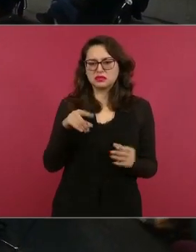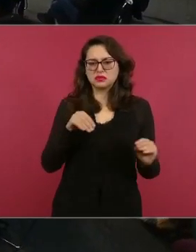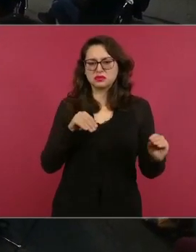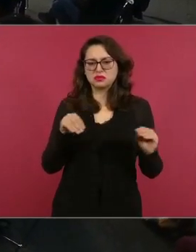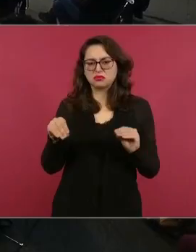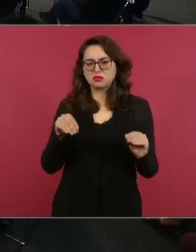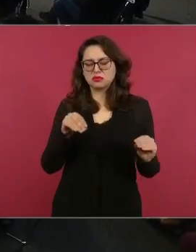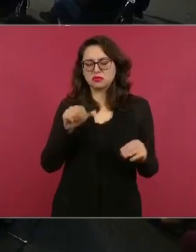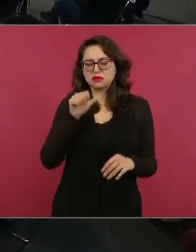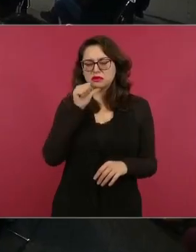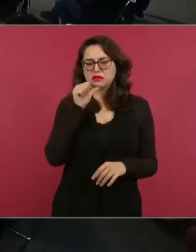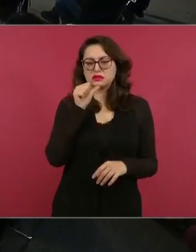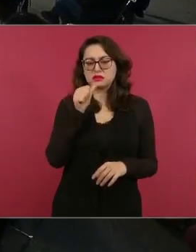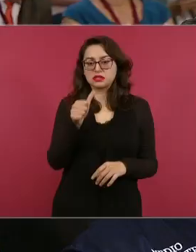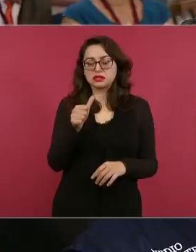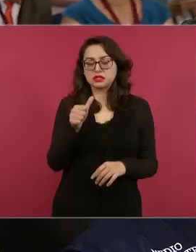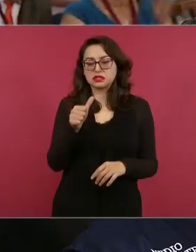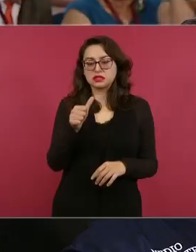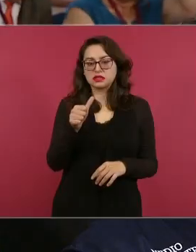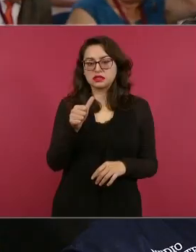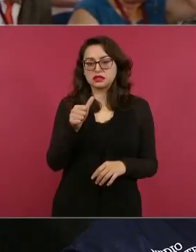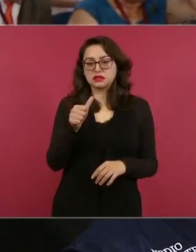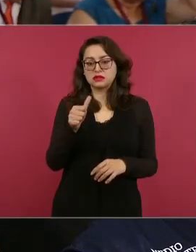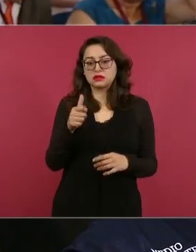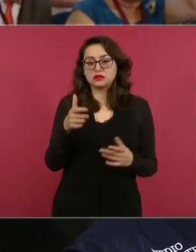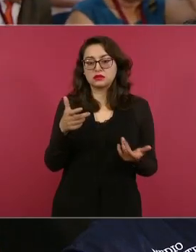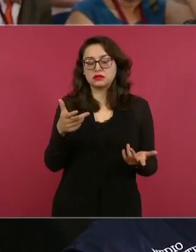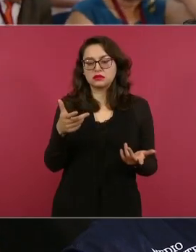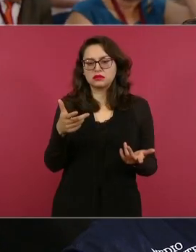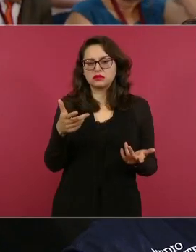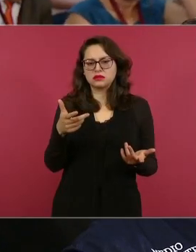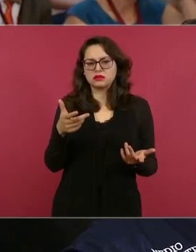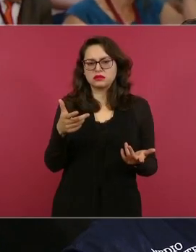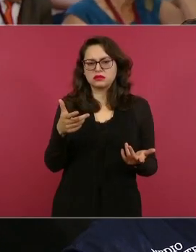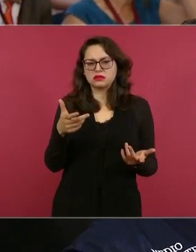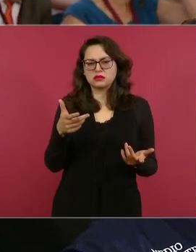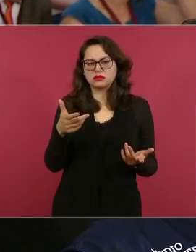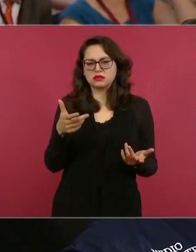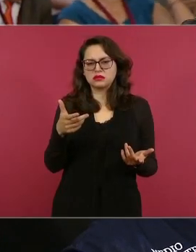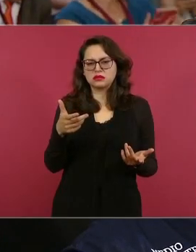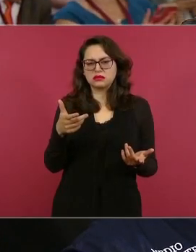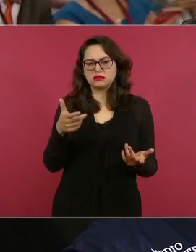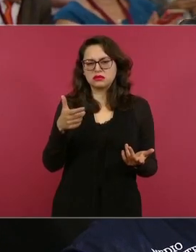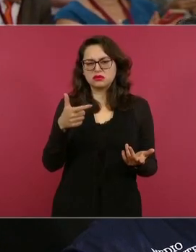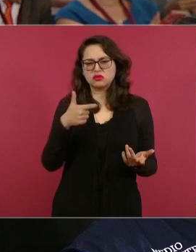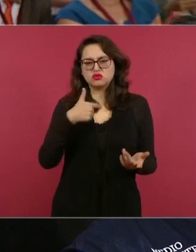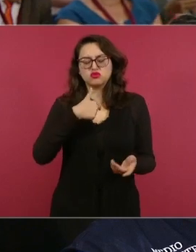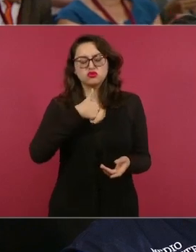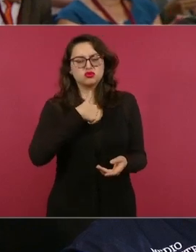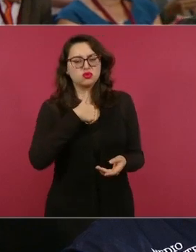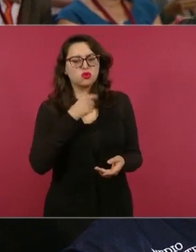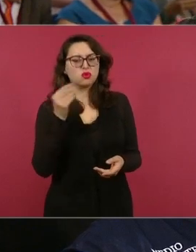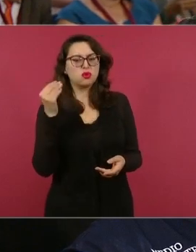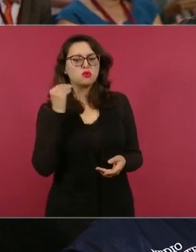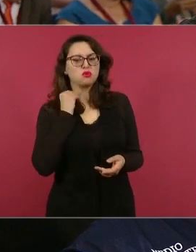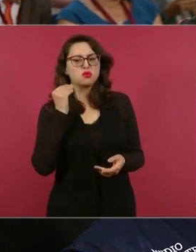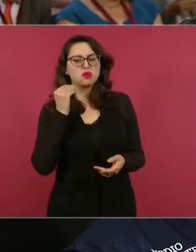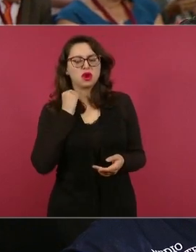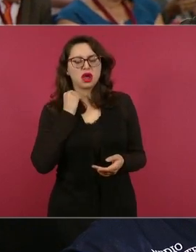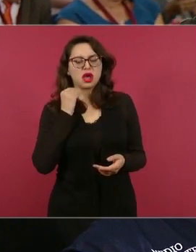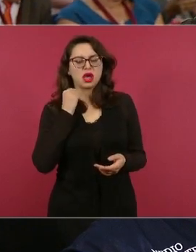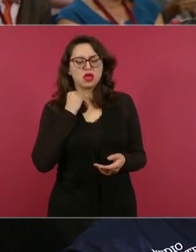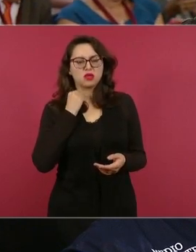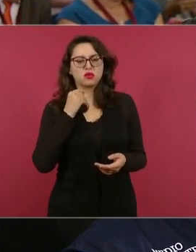y responde hacemos lo que ponemos con lo que tenemos recuerde que soy abogado externo no empleados de gobierno pero de todos